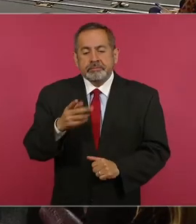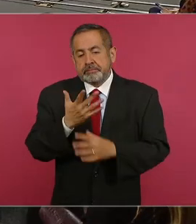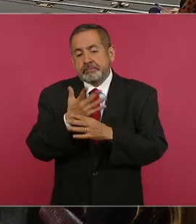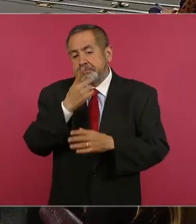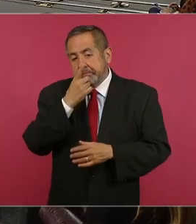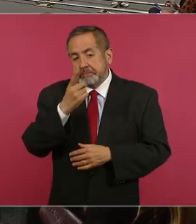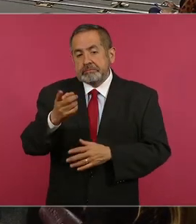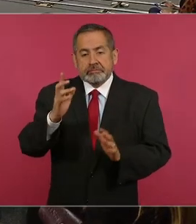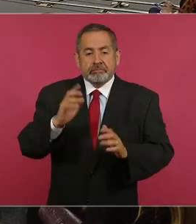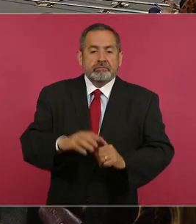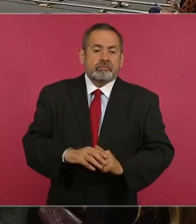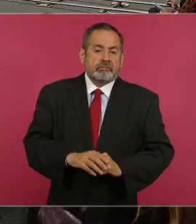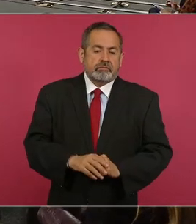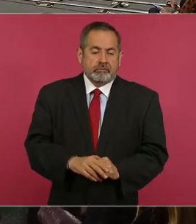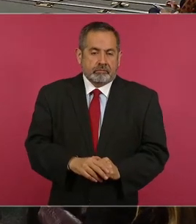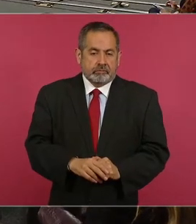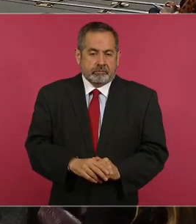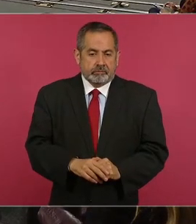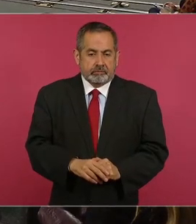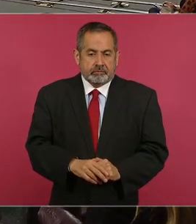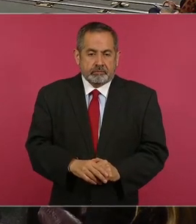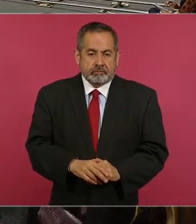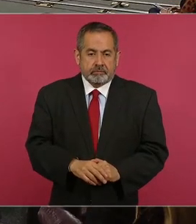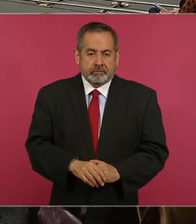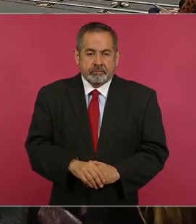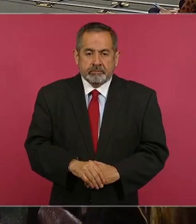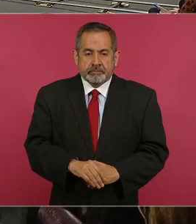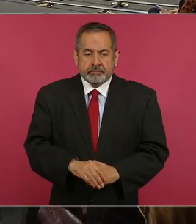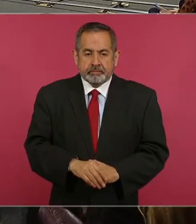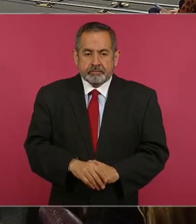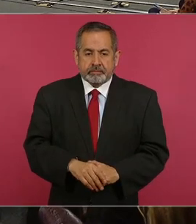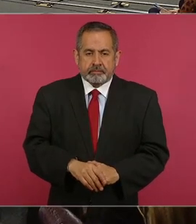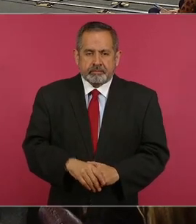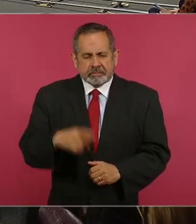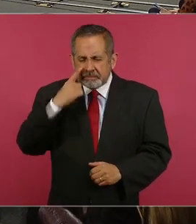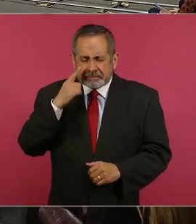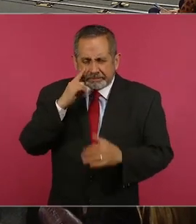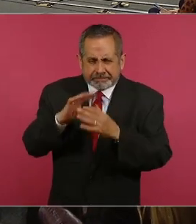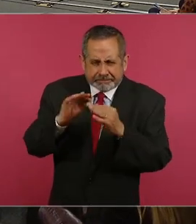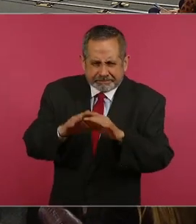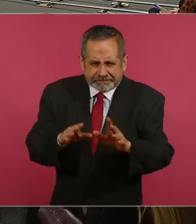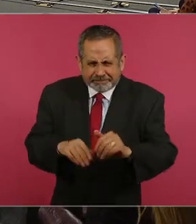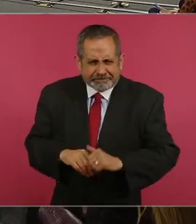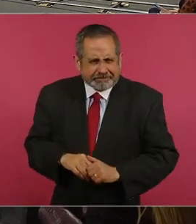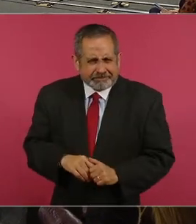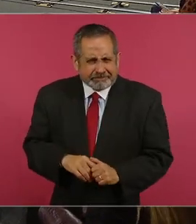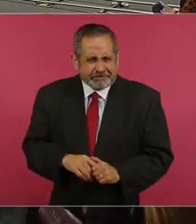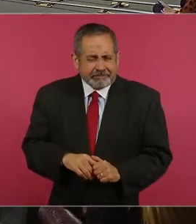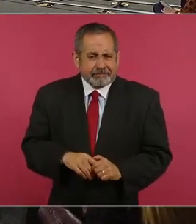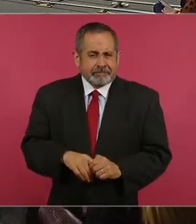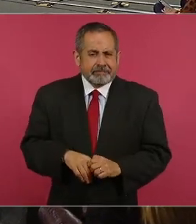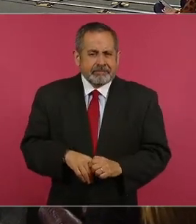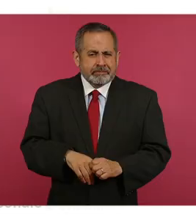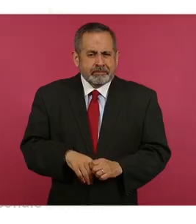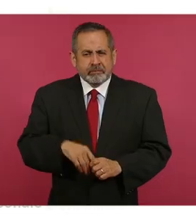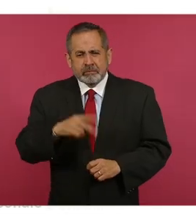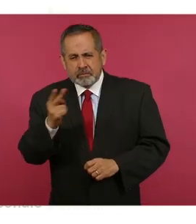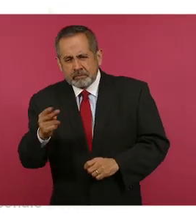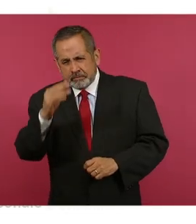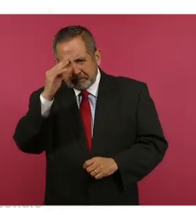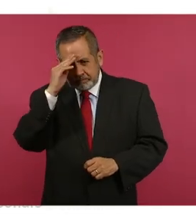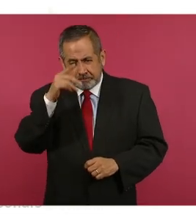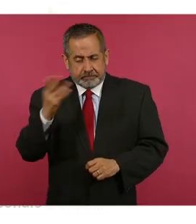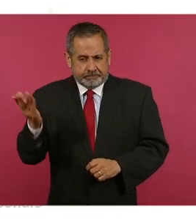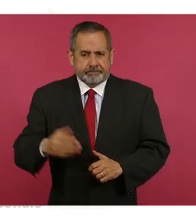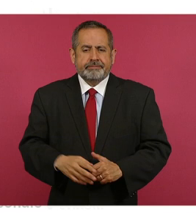usted considera que el Poder